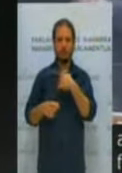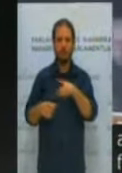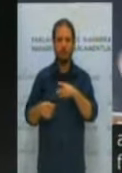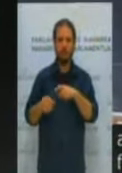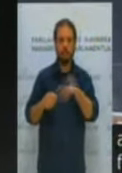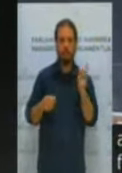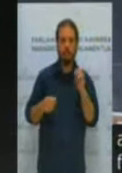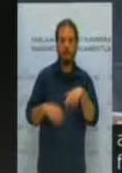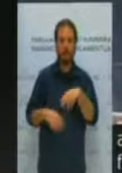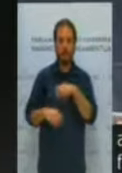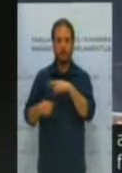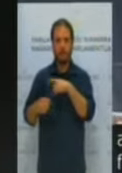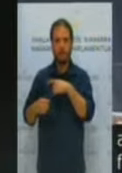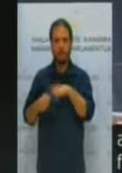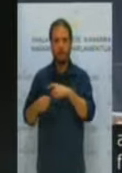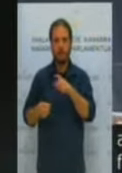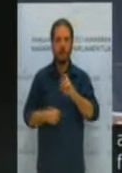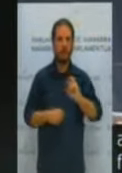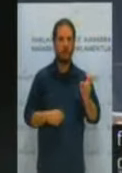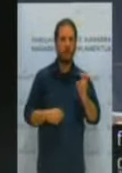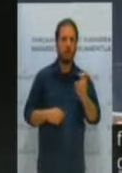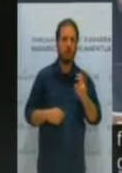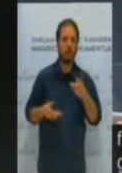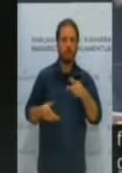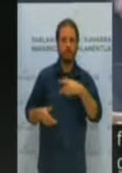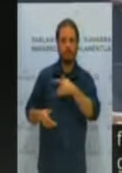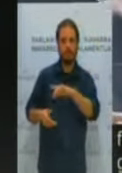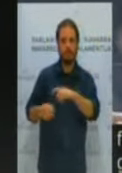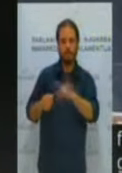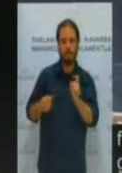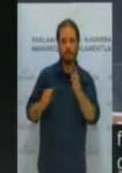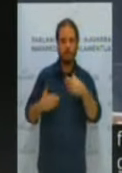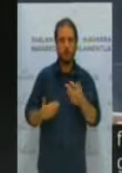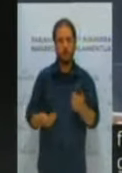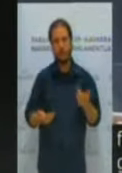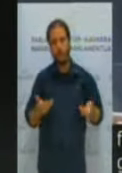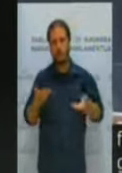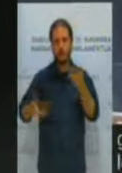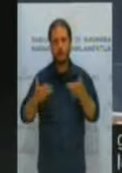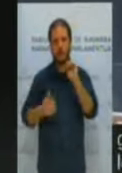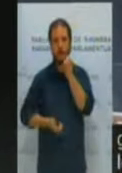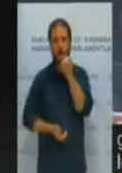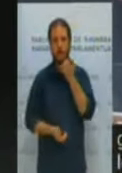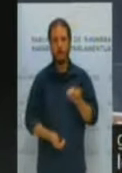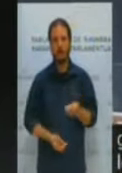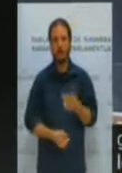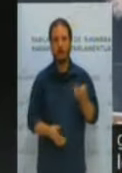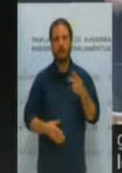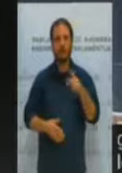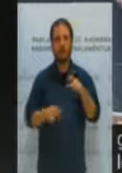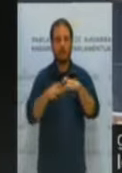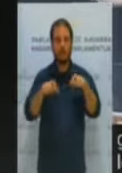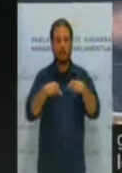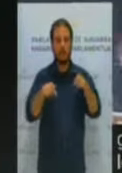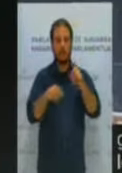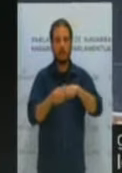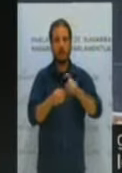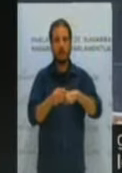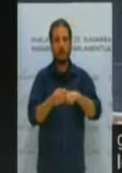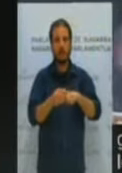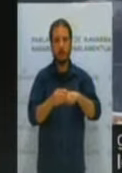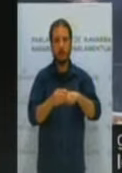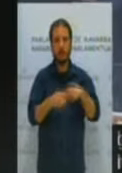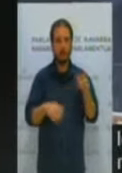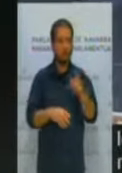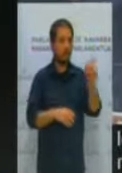en otras personas que no han podido tener esa dispensa. Y por lo tanto, pregúnteles a ellos o a los miembros de los tribunales, pregunte por ejemplo también a los propios